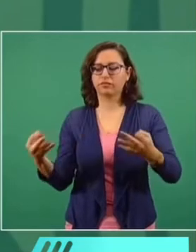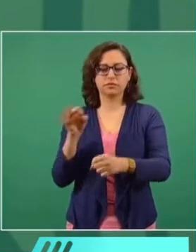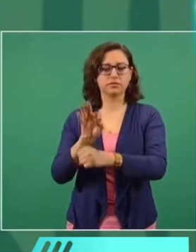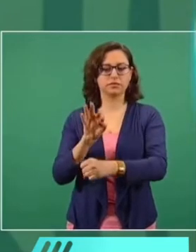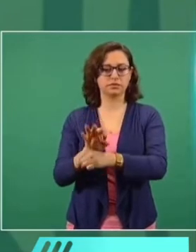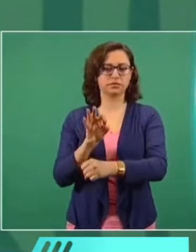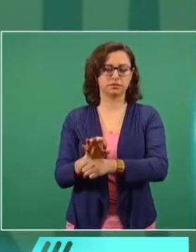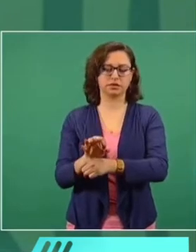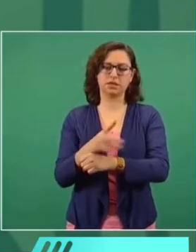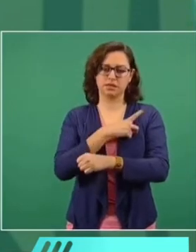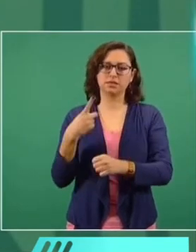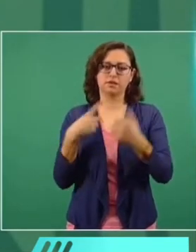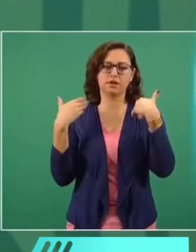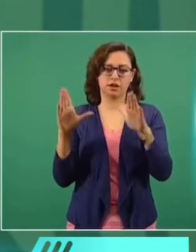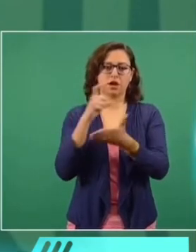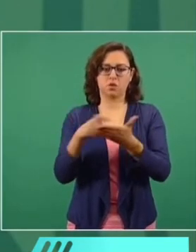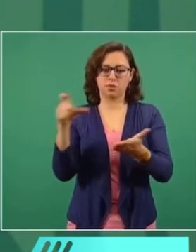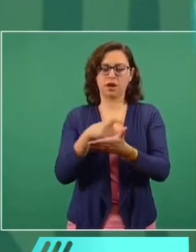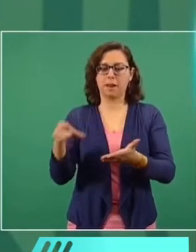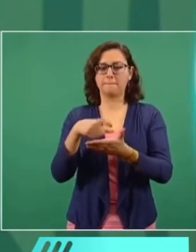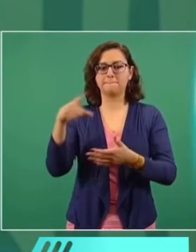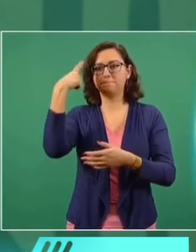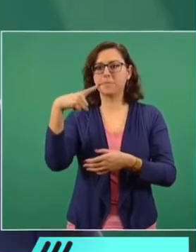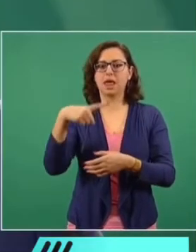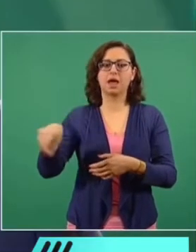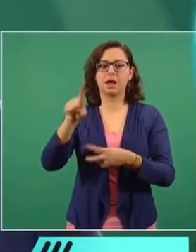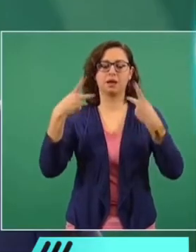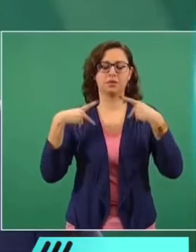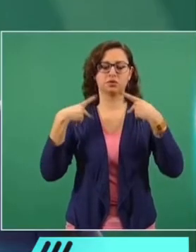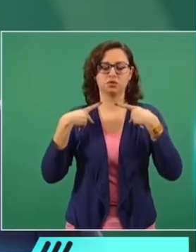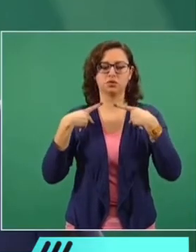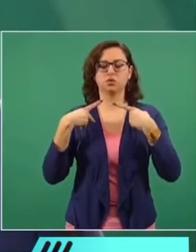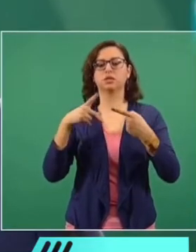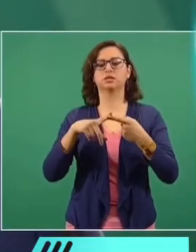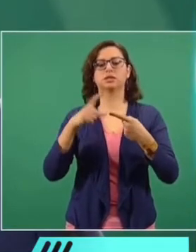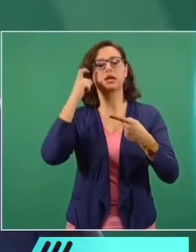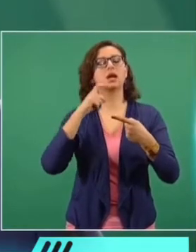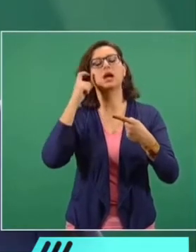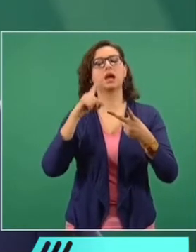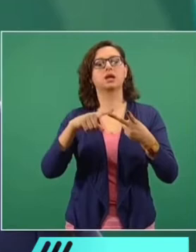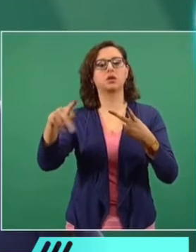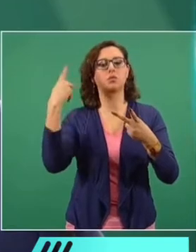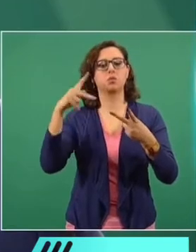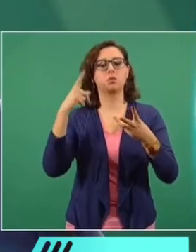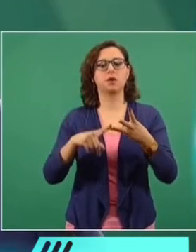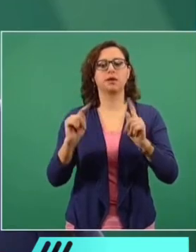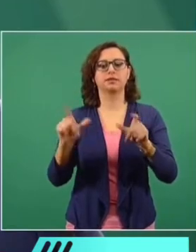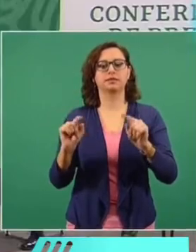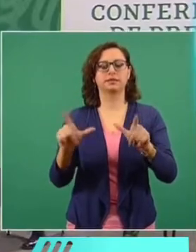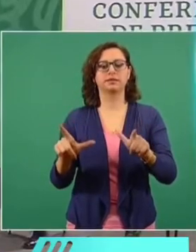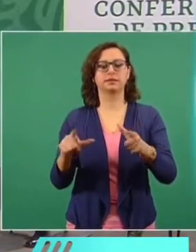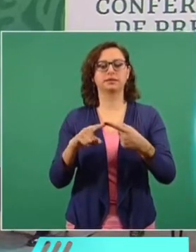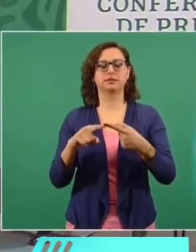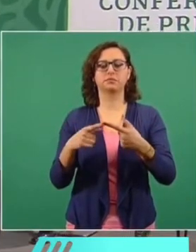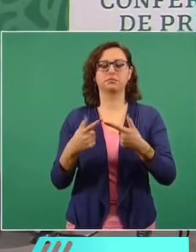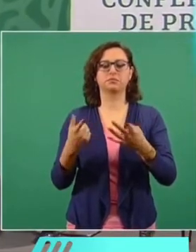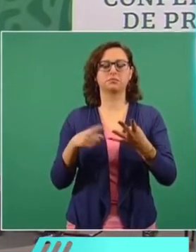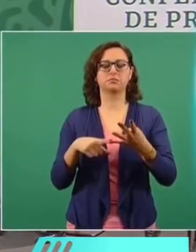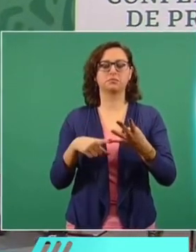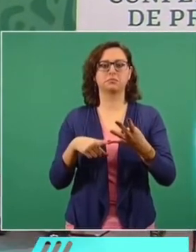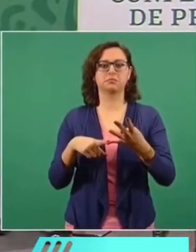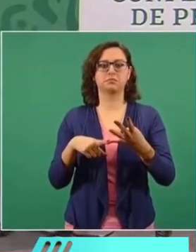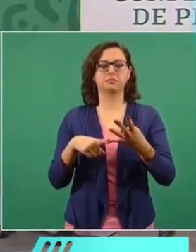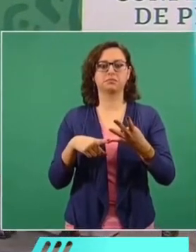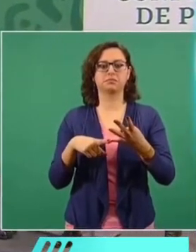están entregando a campesinos, a productores en Guerrero, en Puebla, en Tlaxcala, en